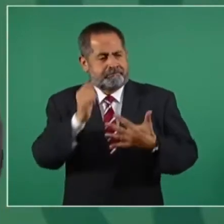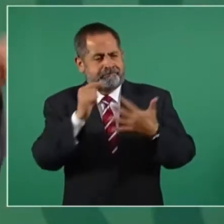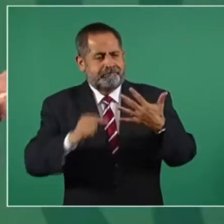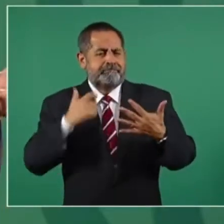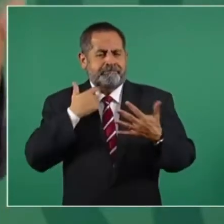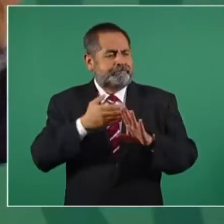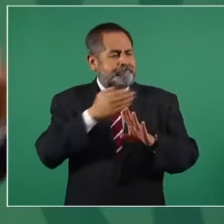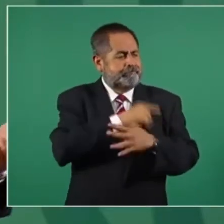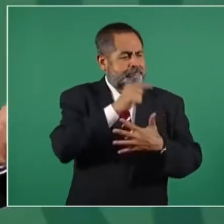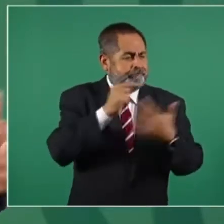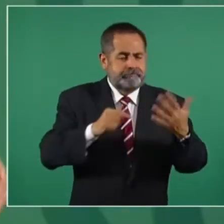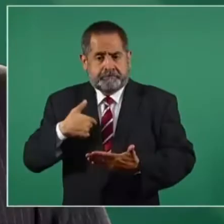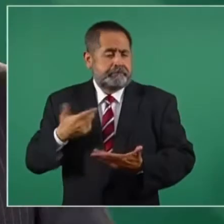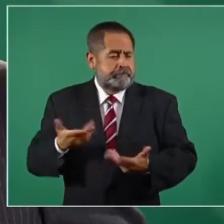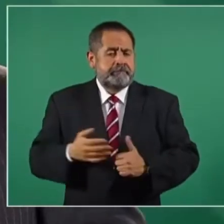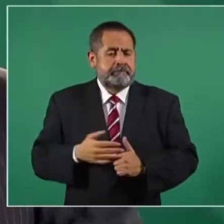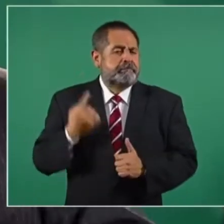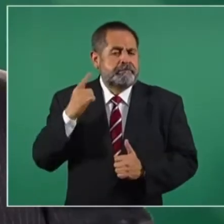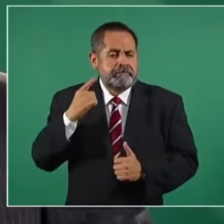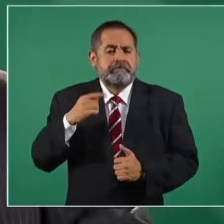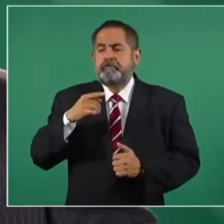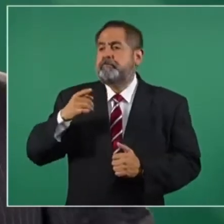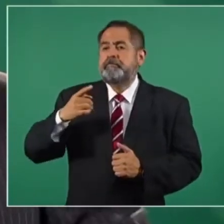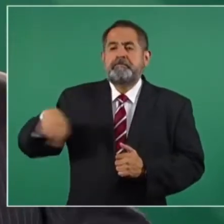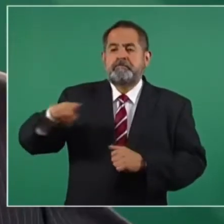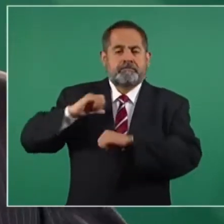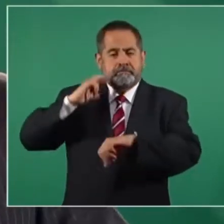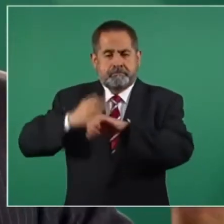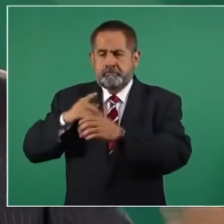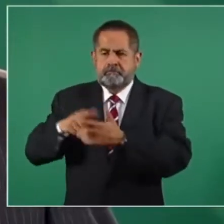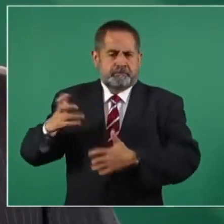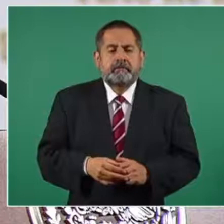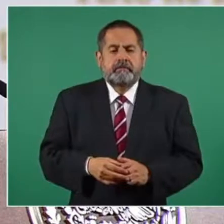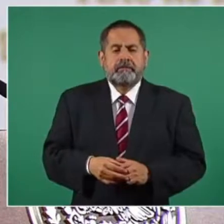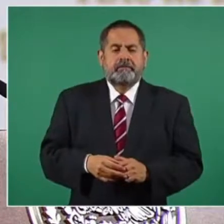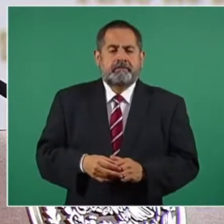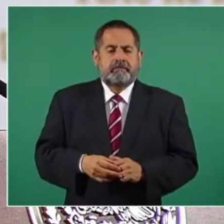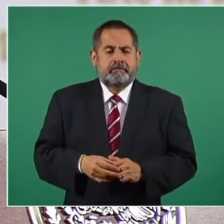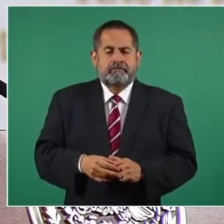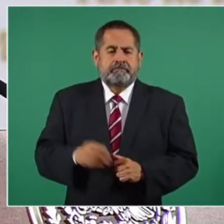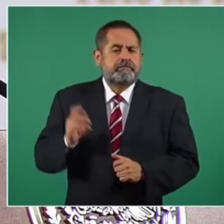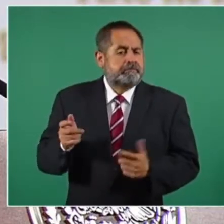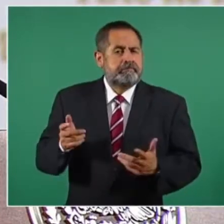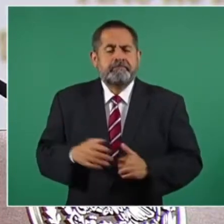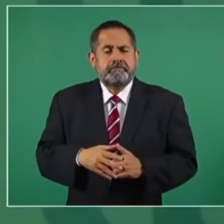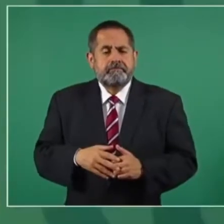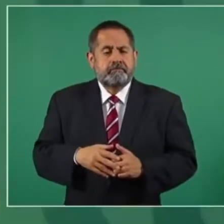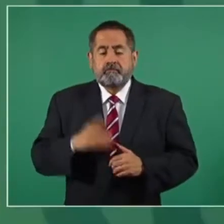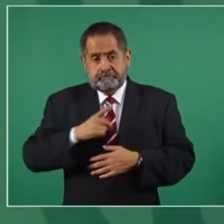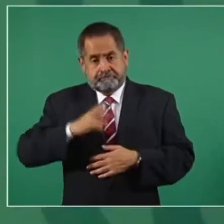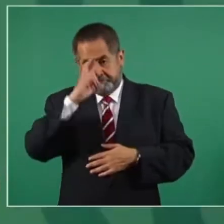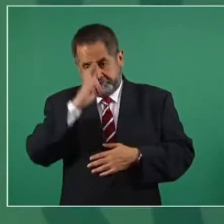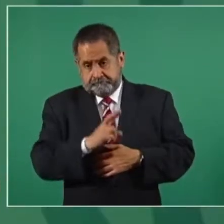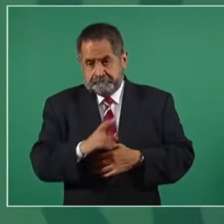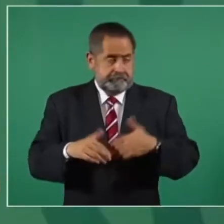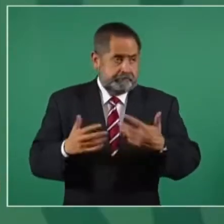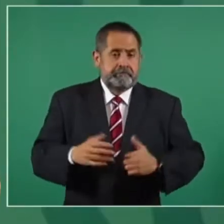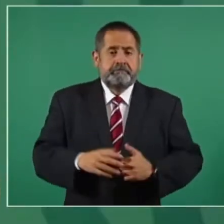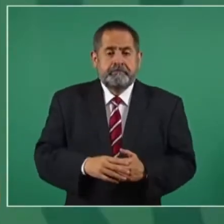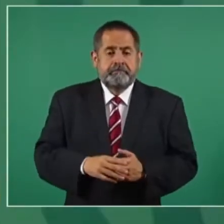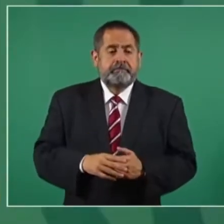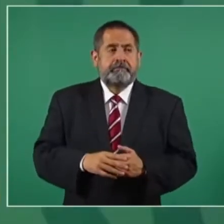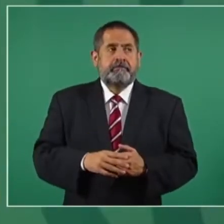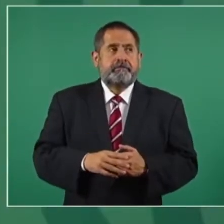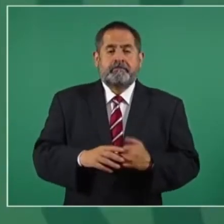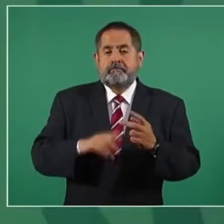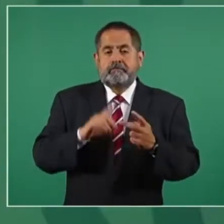Yo envié esta iniciativa con ese propósito, para que las autoridades competentes actúen, que se respeten los derechos humanos, que no